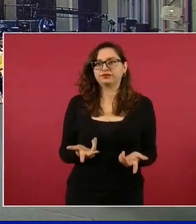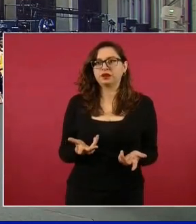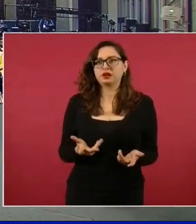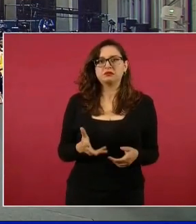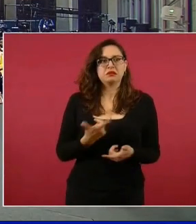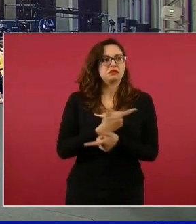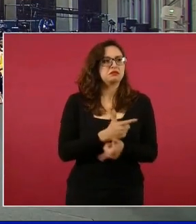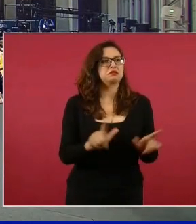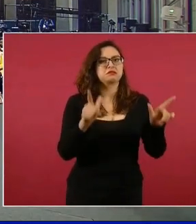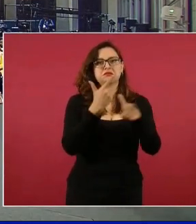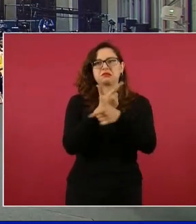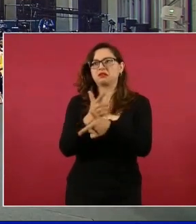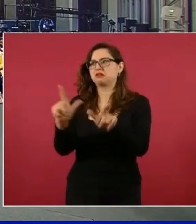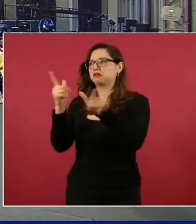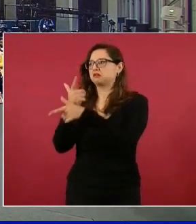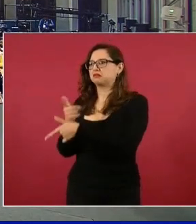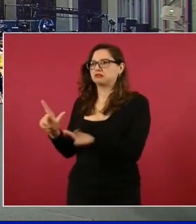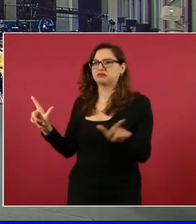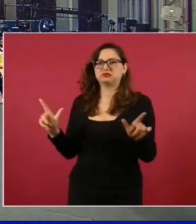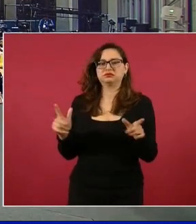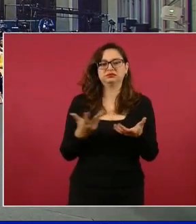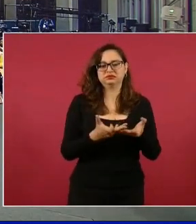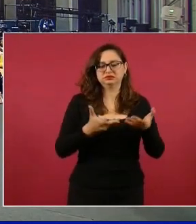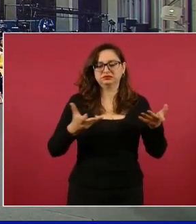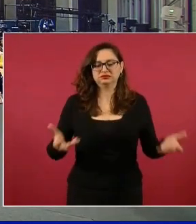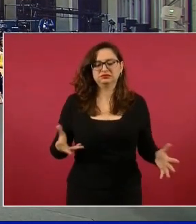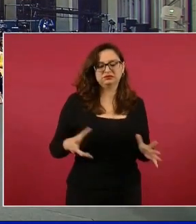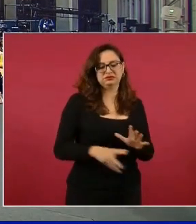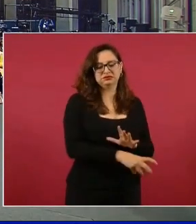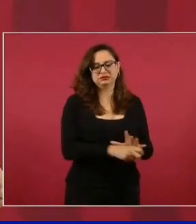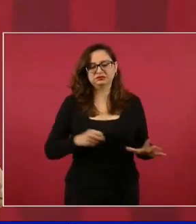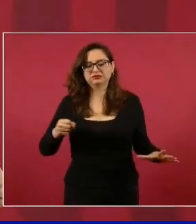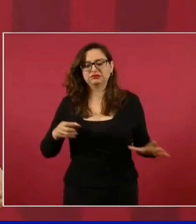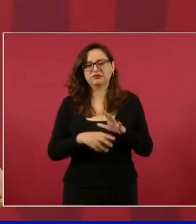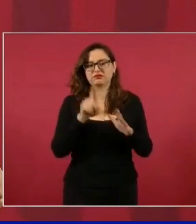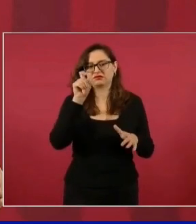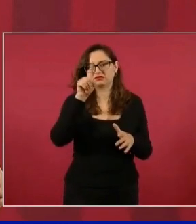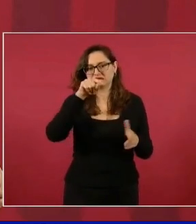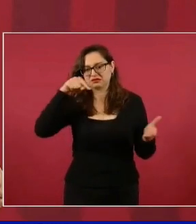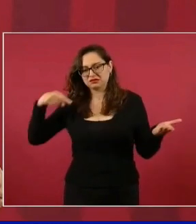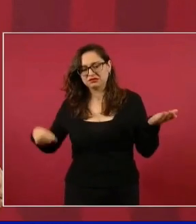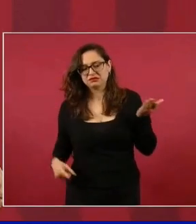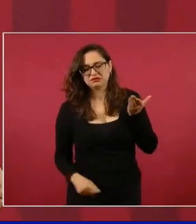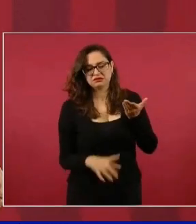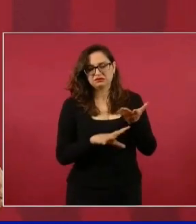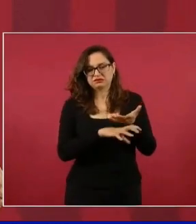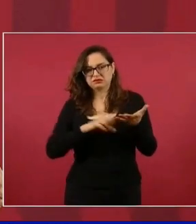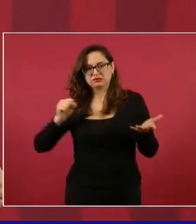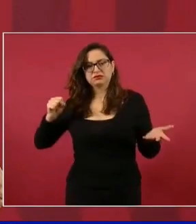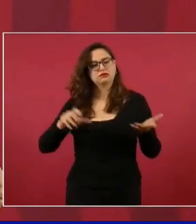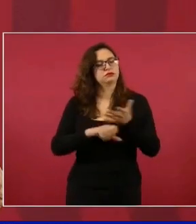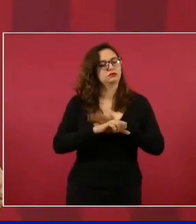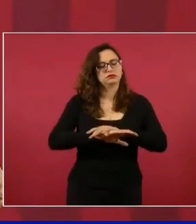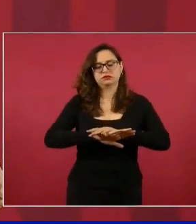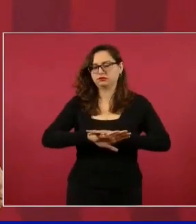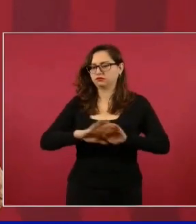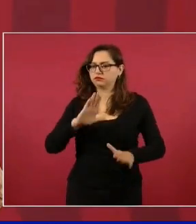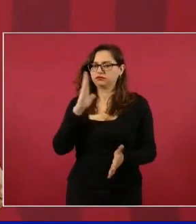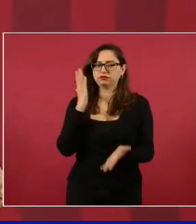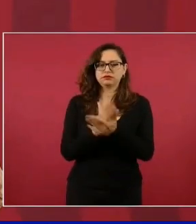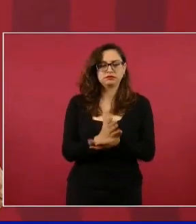ni el tráfico que se hace con el agua, y va a haber planeación.